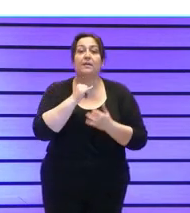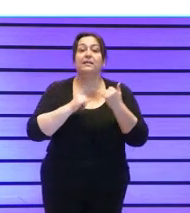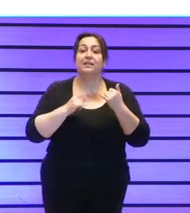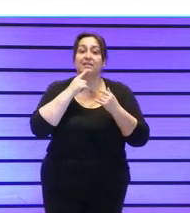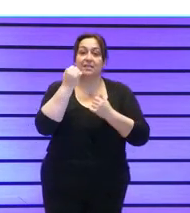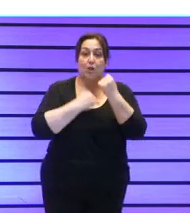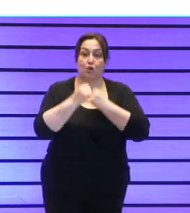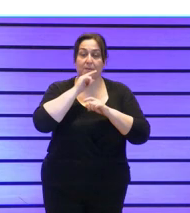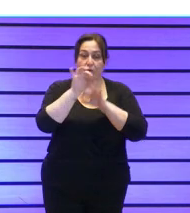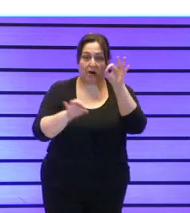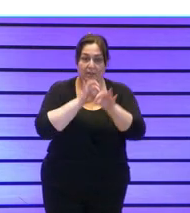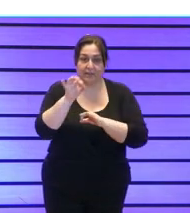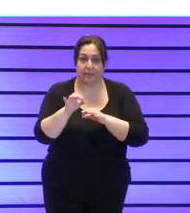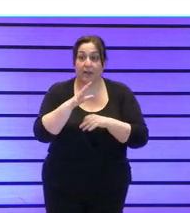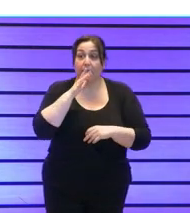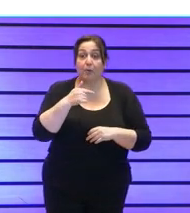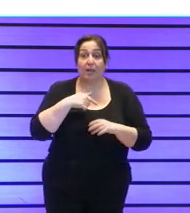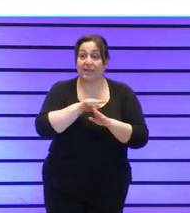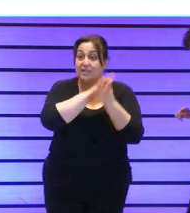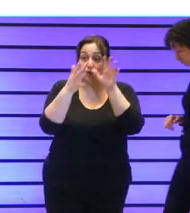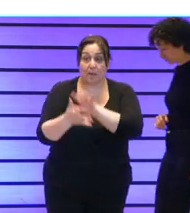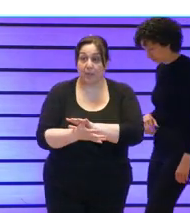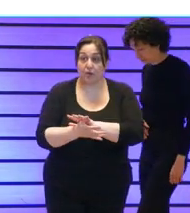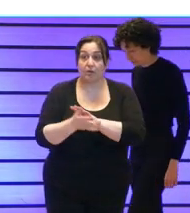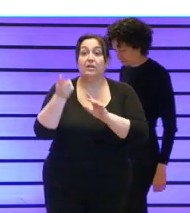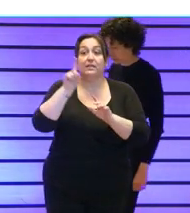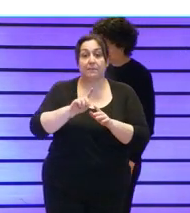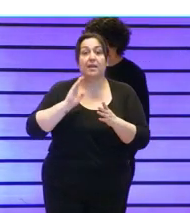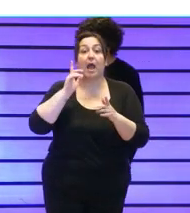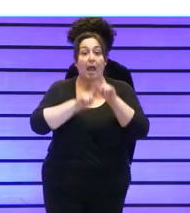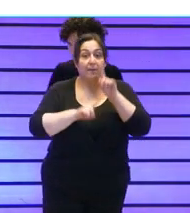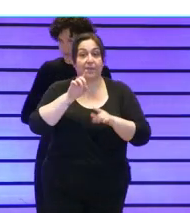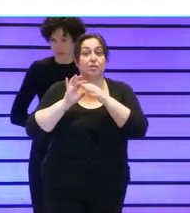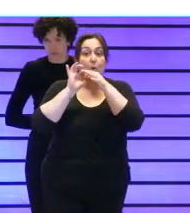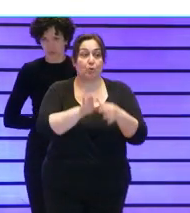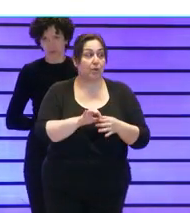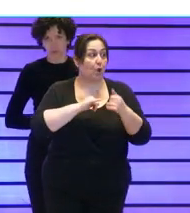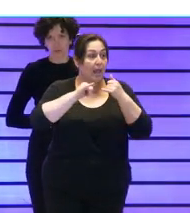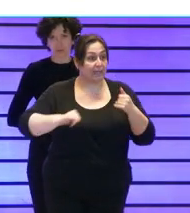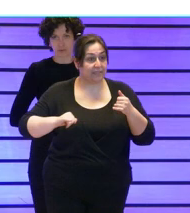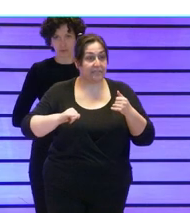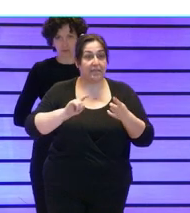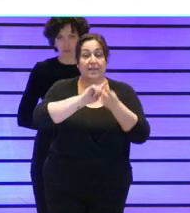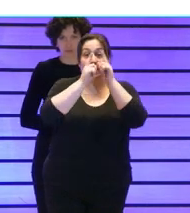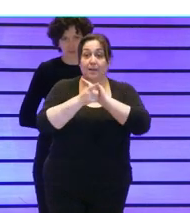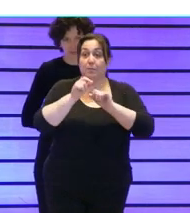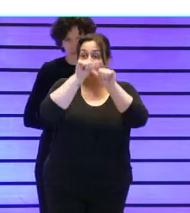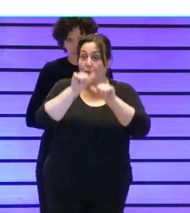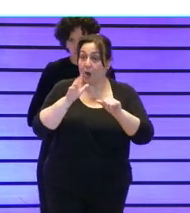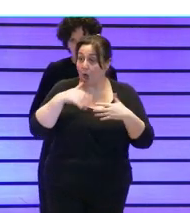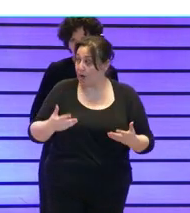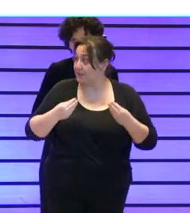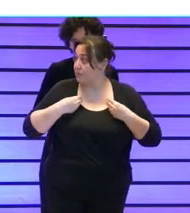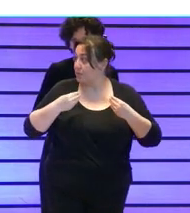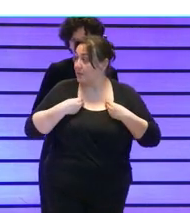económica y organizativa porque la transformación también a veces va ligada a la crisis y el cambio de modelo el ciclo de modelo que estamos viviendo